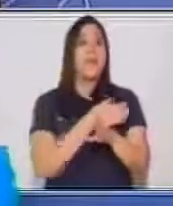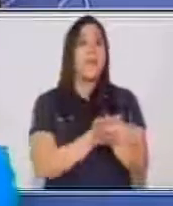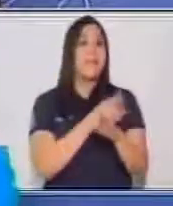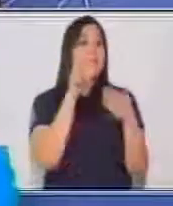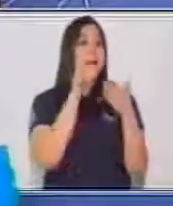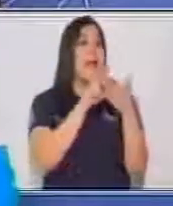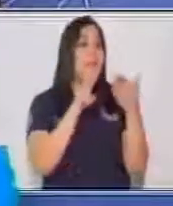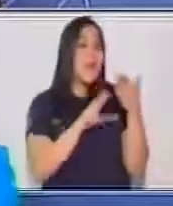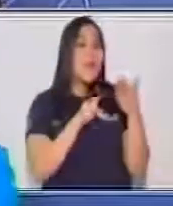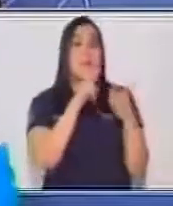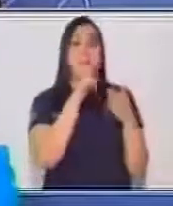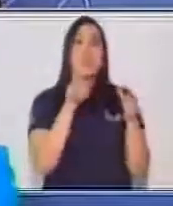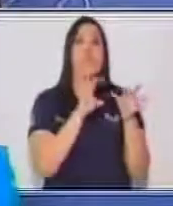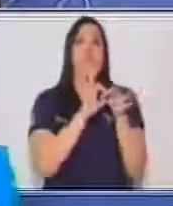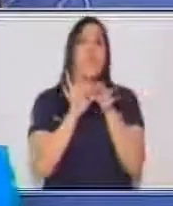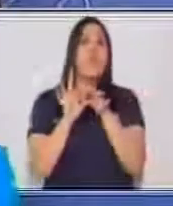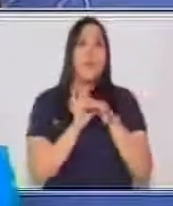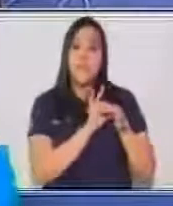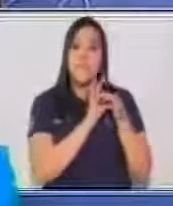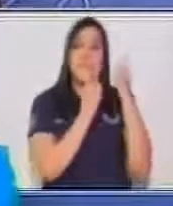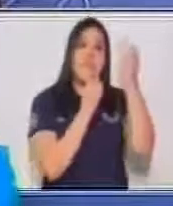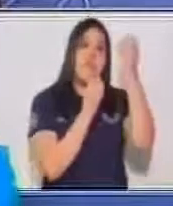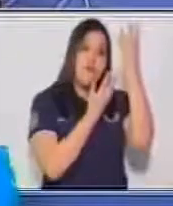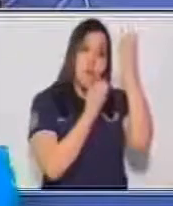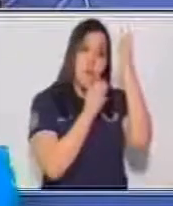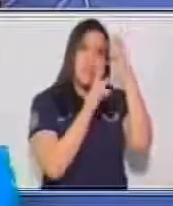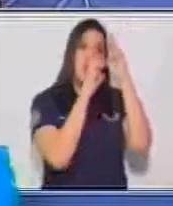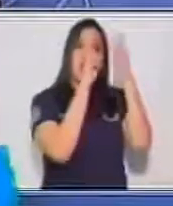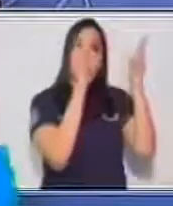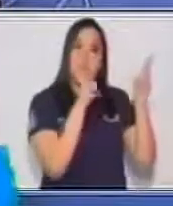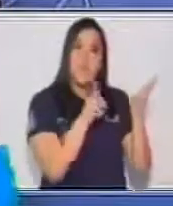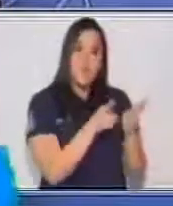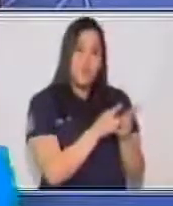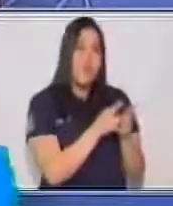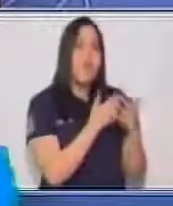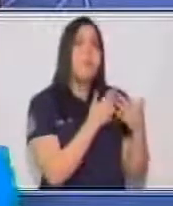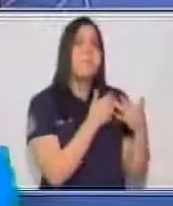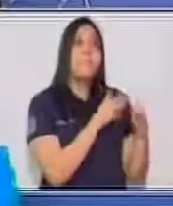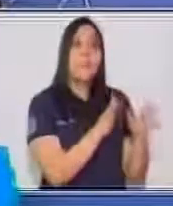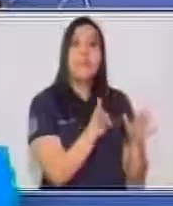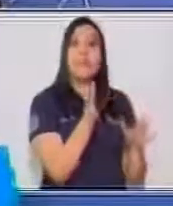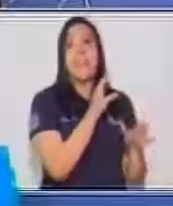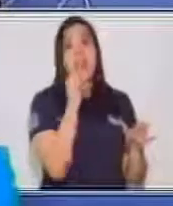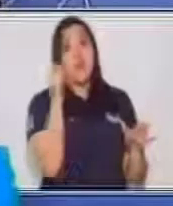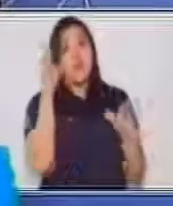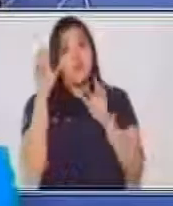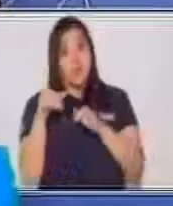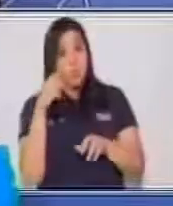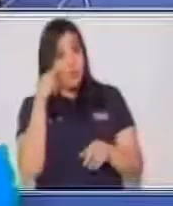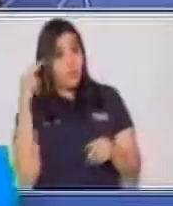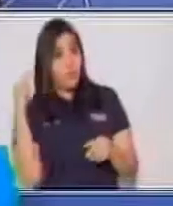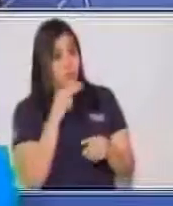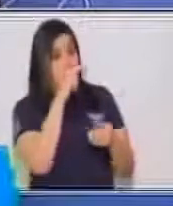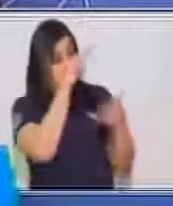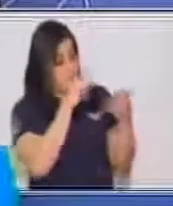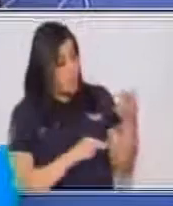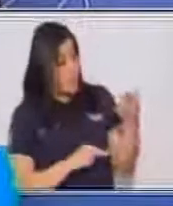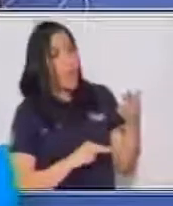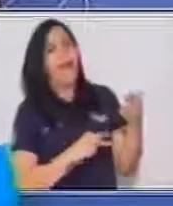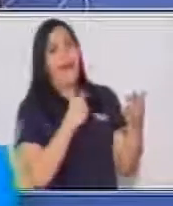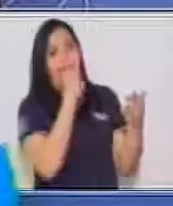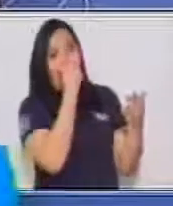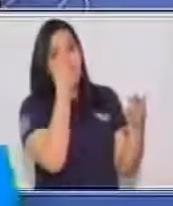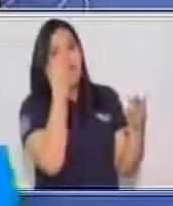refiere a que tú vas a organizar la información de modo que resulte atractivo y sencillo para el lector.